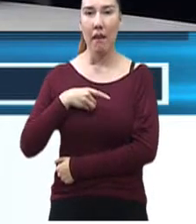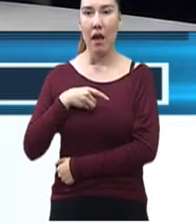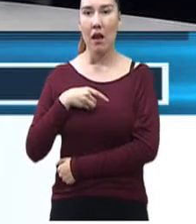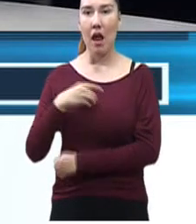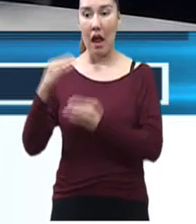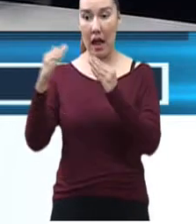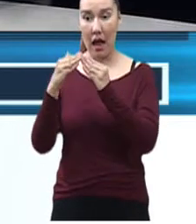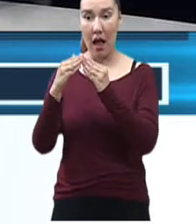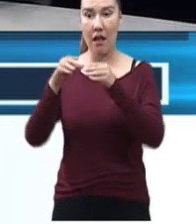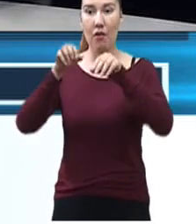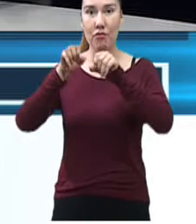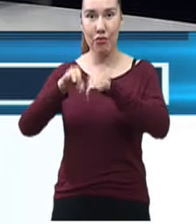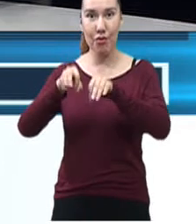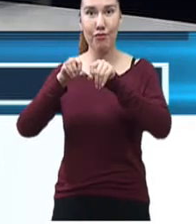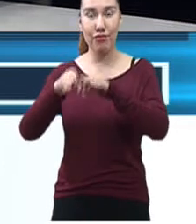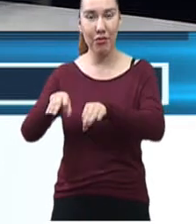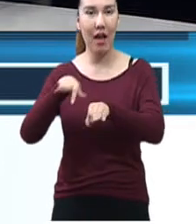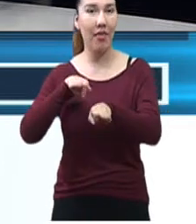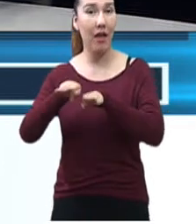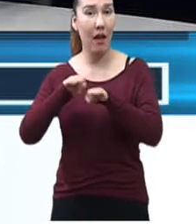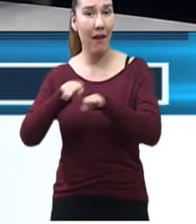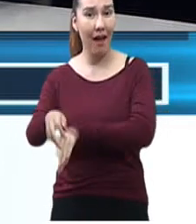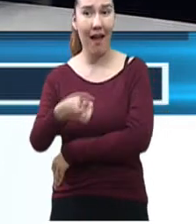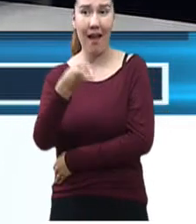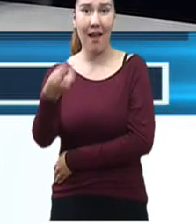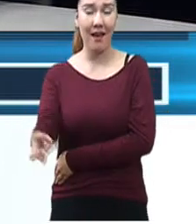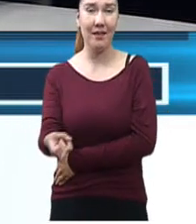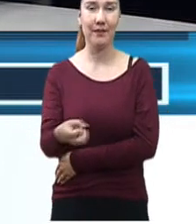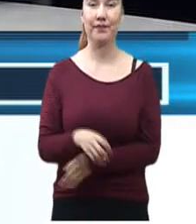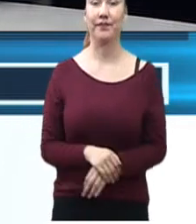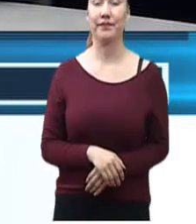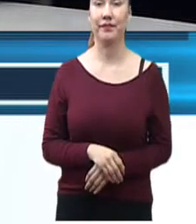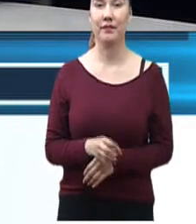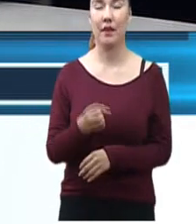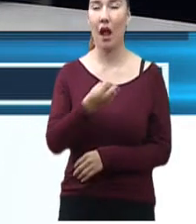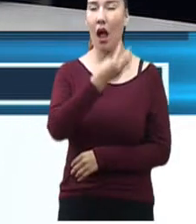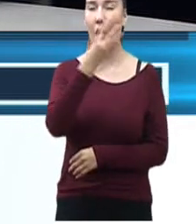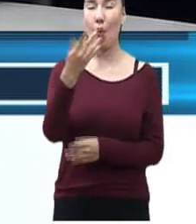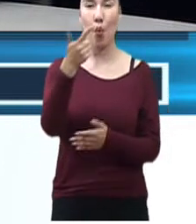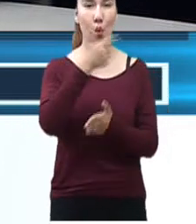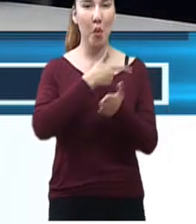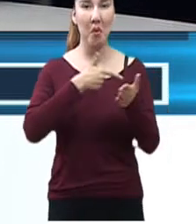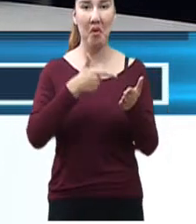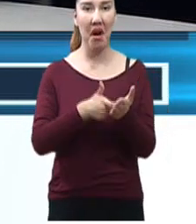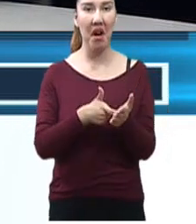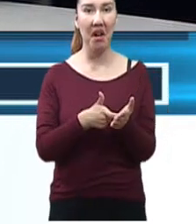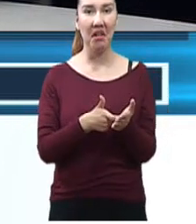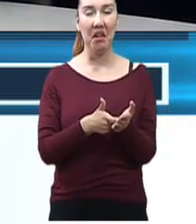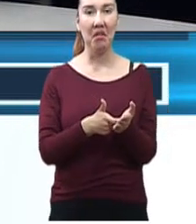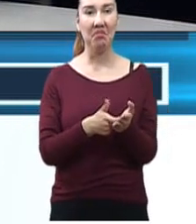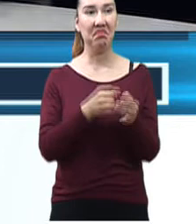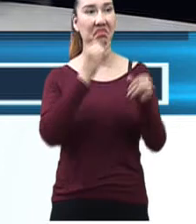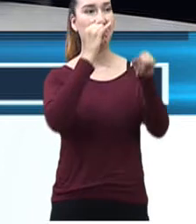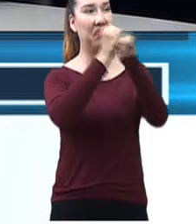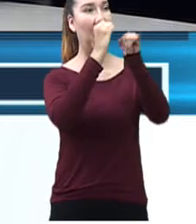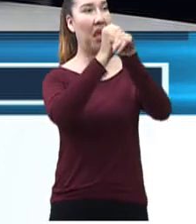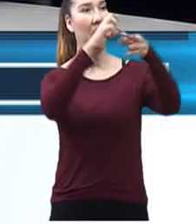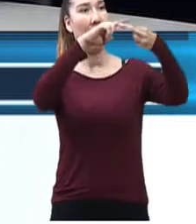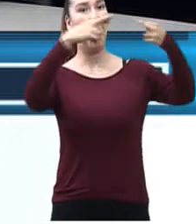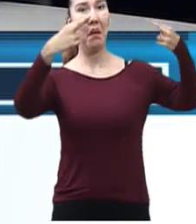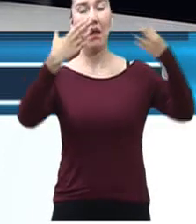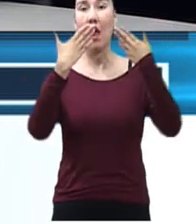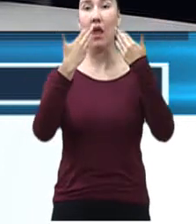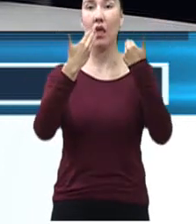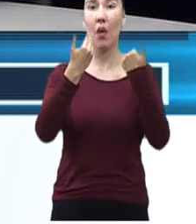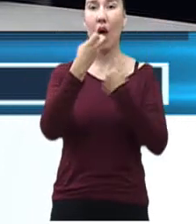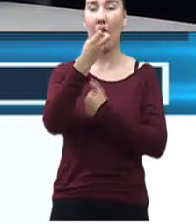imagínese, esto en las mejores ocasiones. Hay otras, como usted lo dice, hay lugares donde no hay señal de Internet. Y estas acciones que está